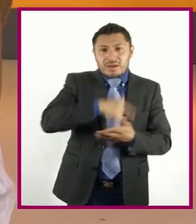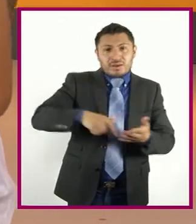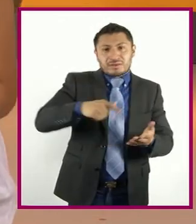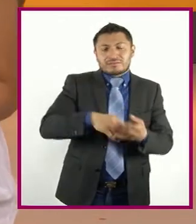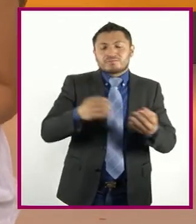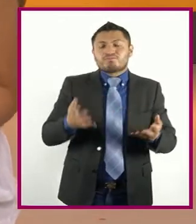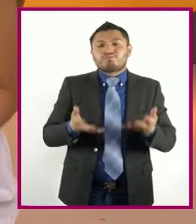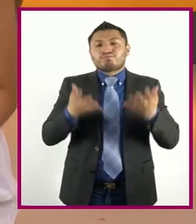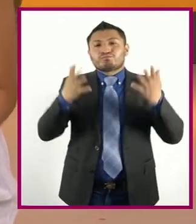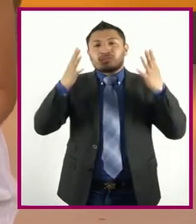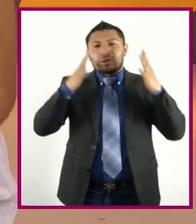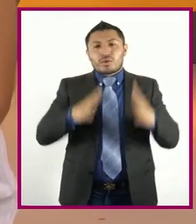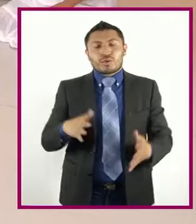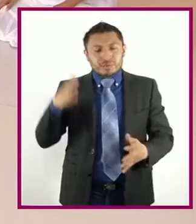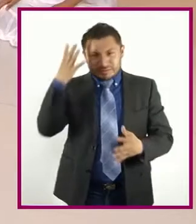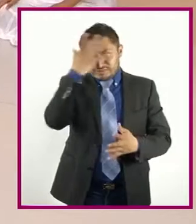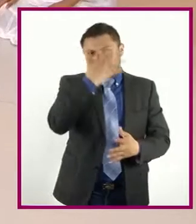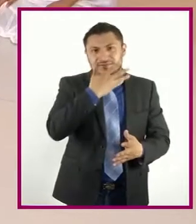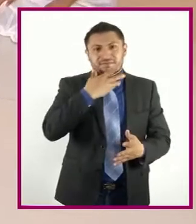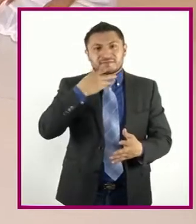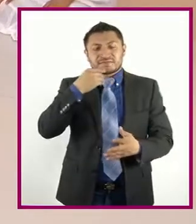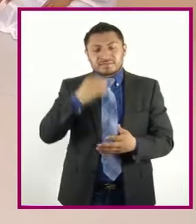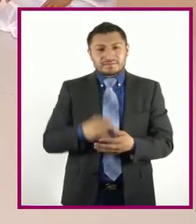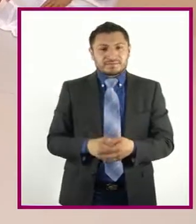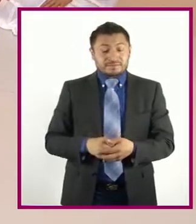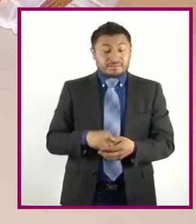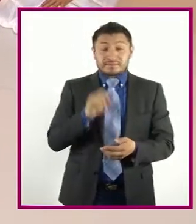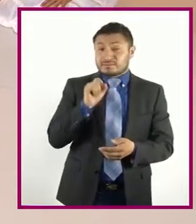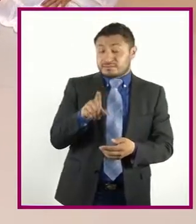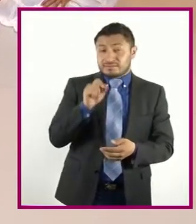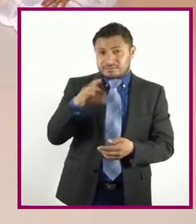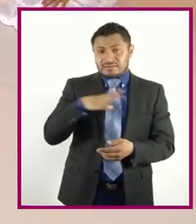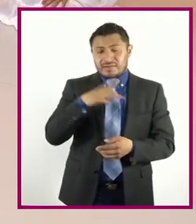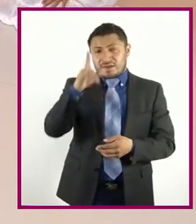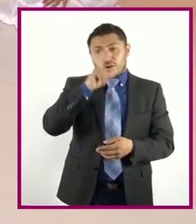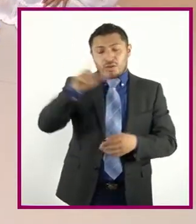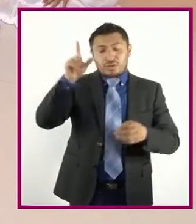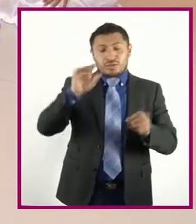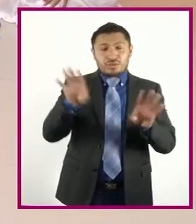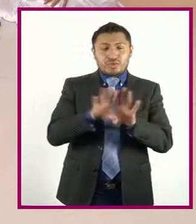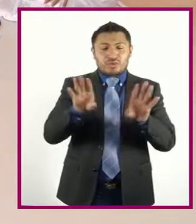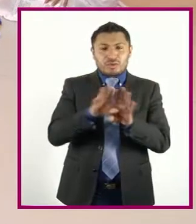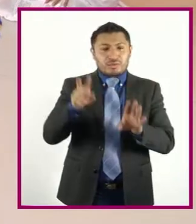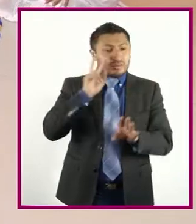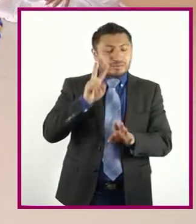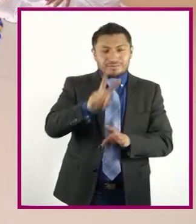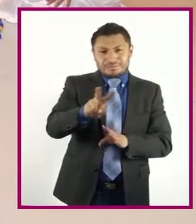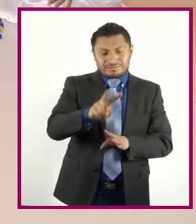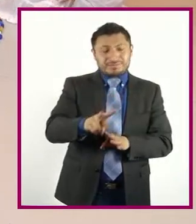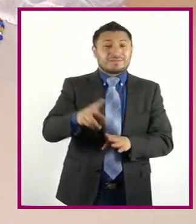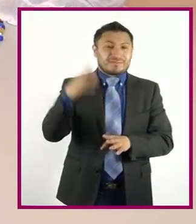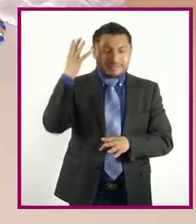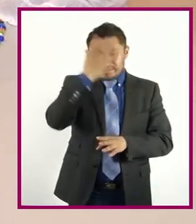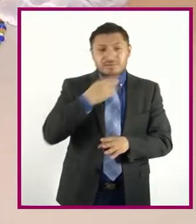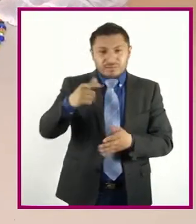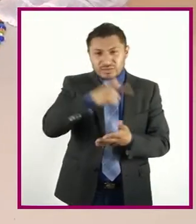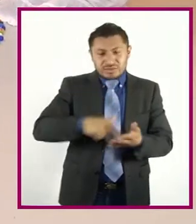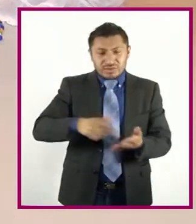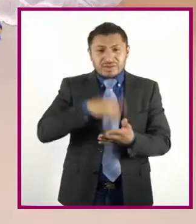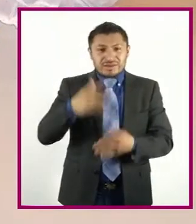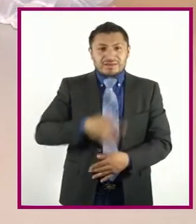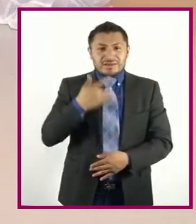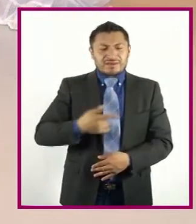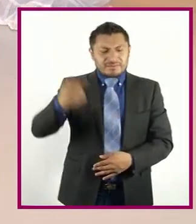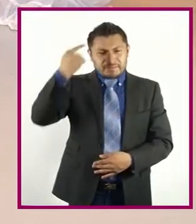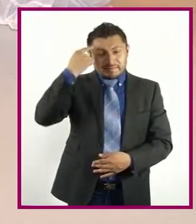aroma Y con su belleza Además Dan luz A lugares Que no veíamos Y que nos hacen Sentir una